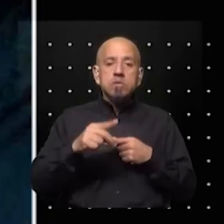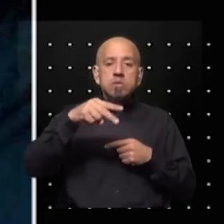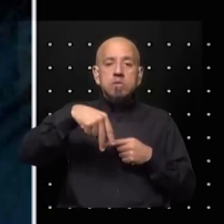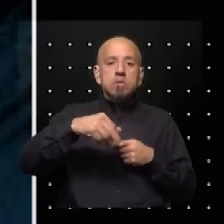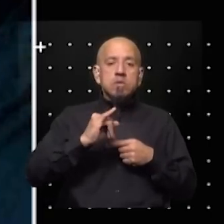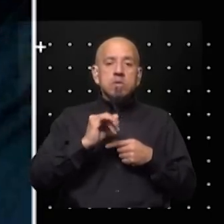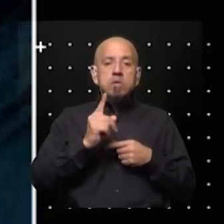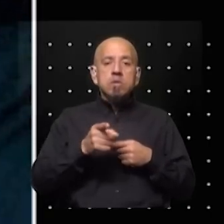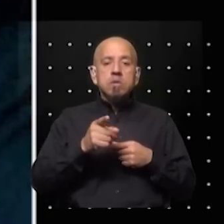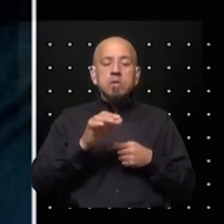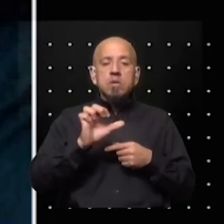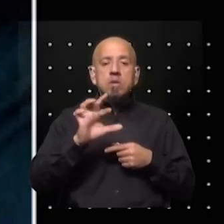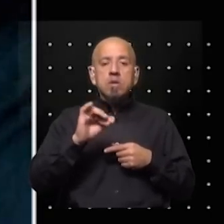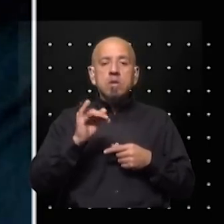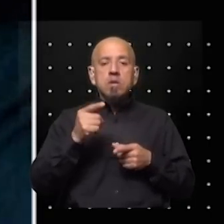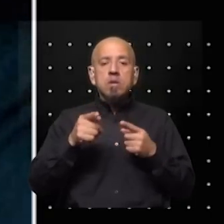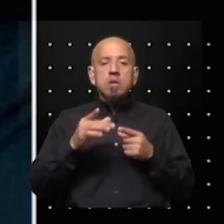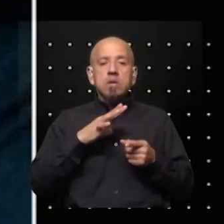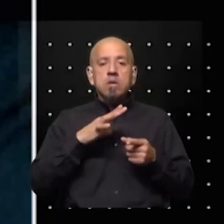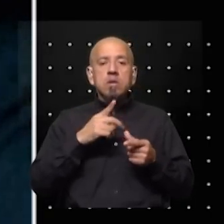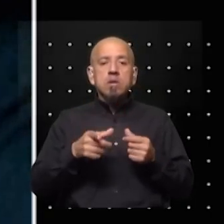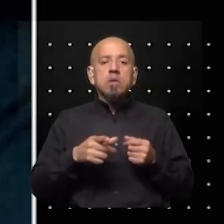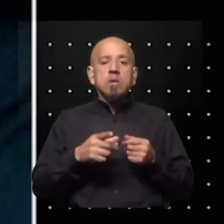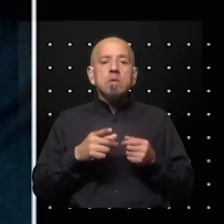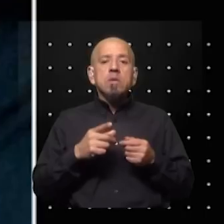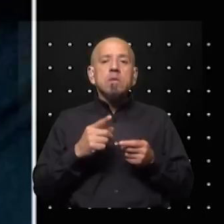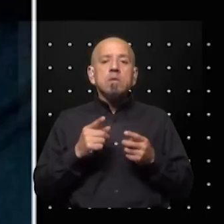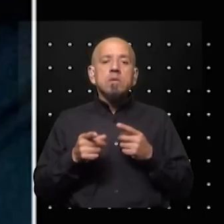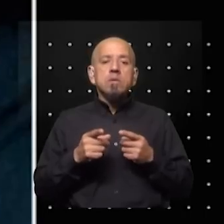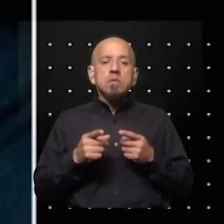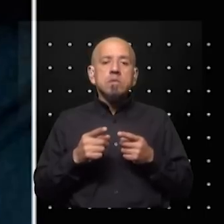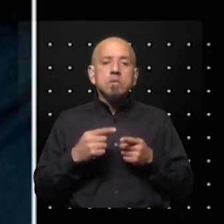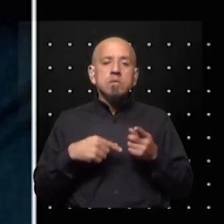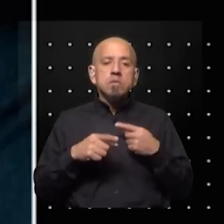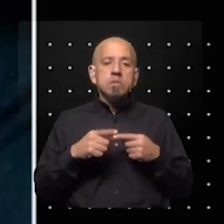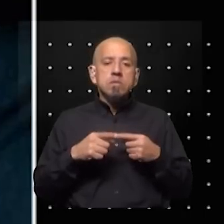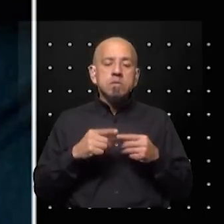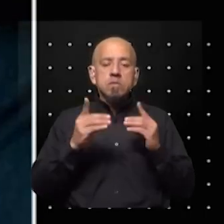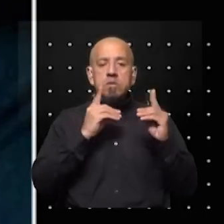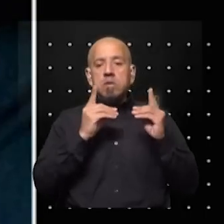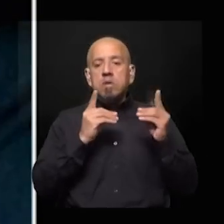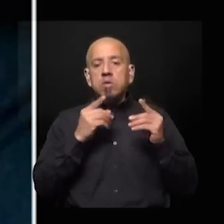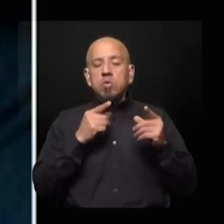y me parece que hay digamos la posibilidad de iniciar diálogos